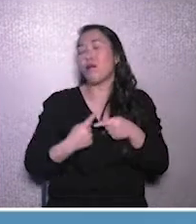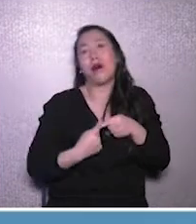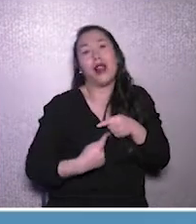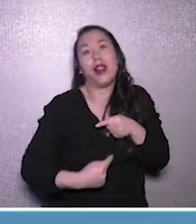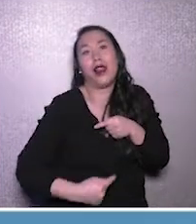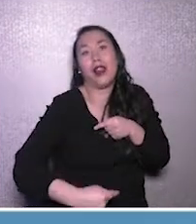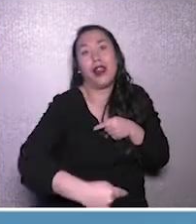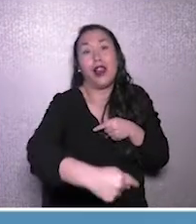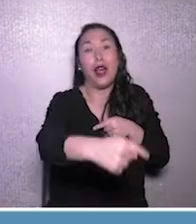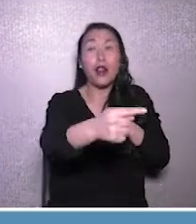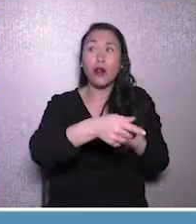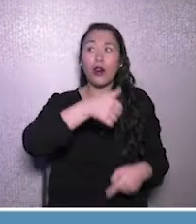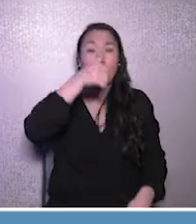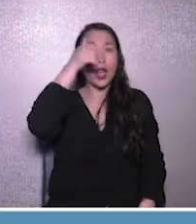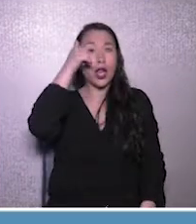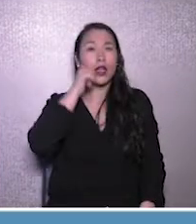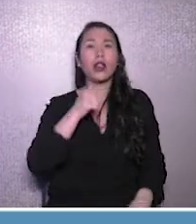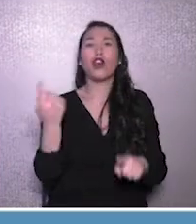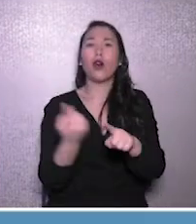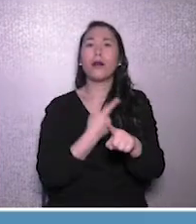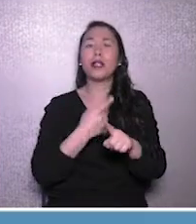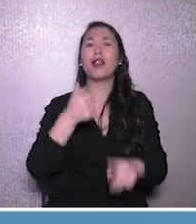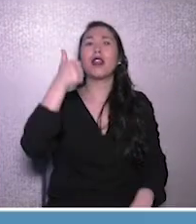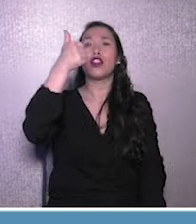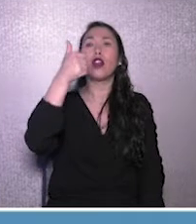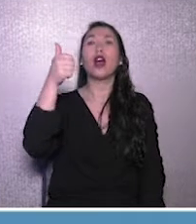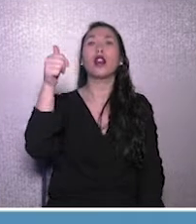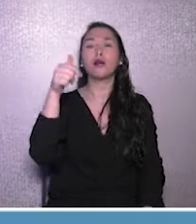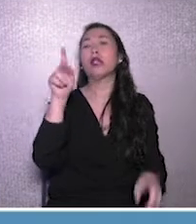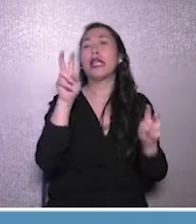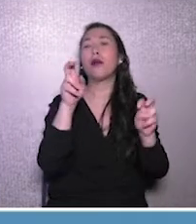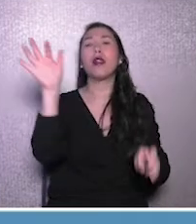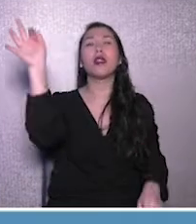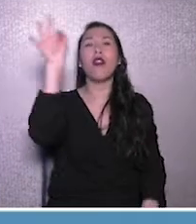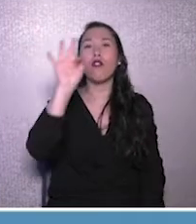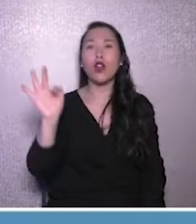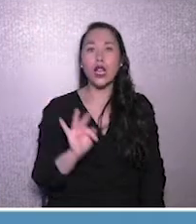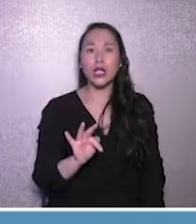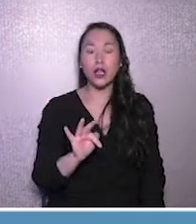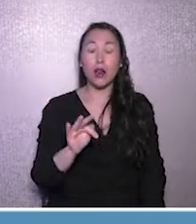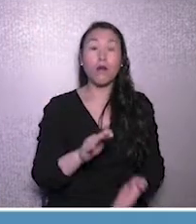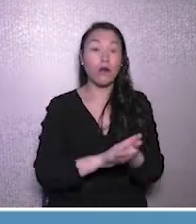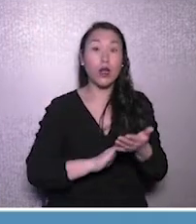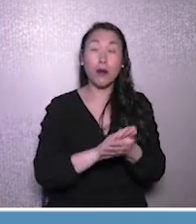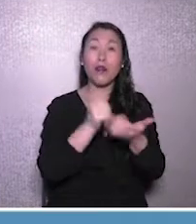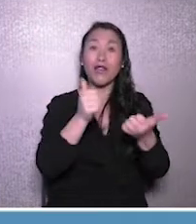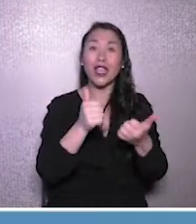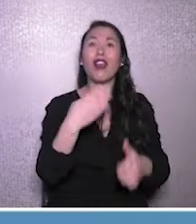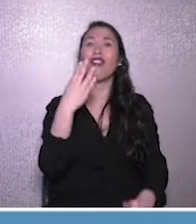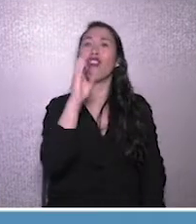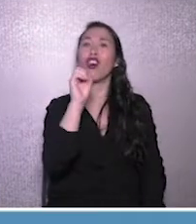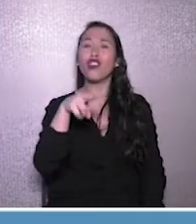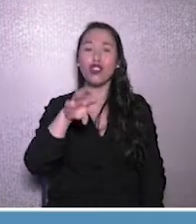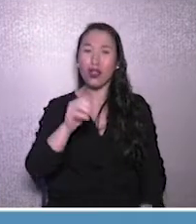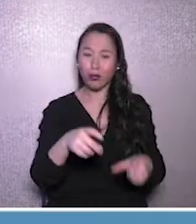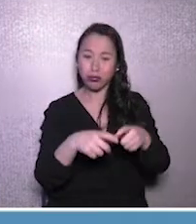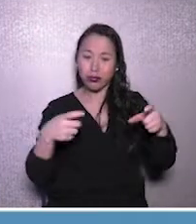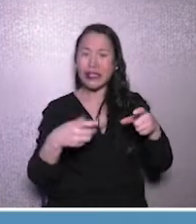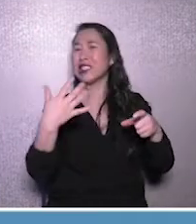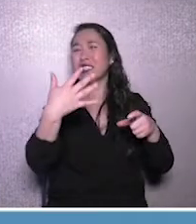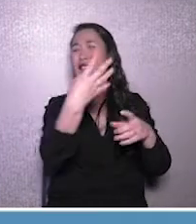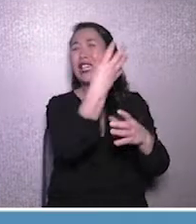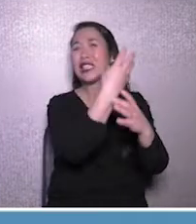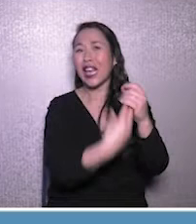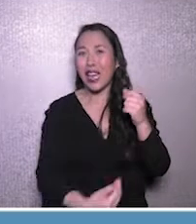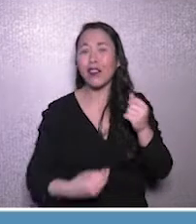Ayer nos hablaba la directora Jeanette Vega sobre FONASA. Muy buen ejemplo terminar con los bonos. Muy buen ejemplo terminar con los